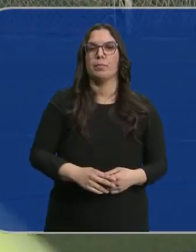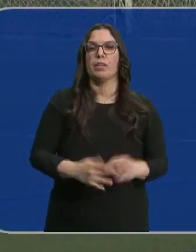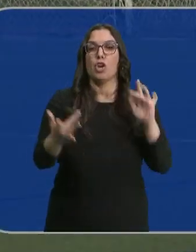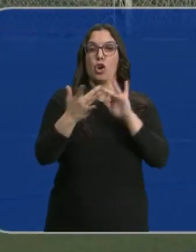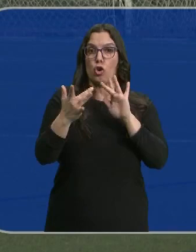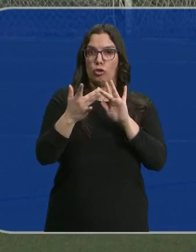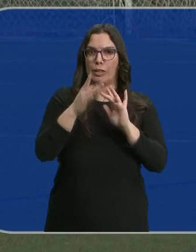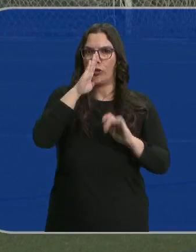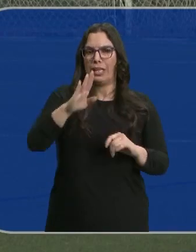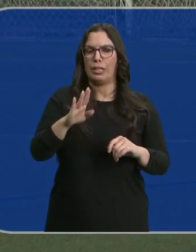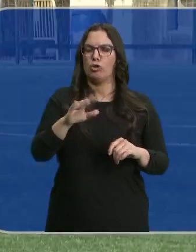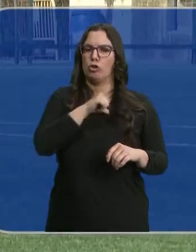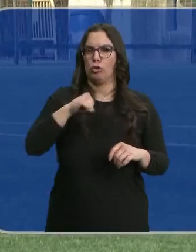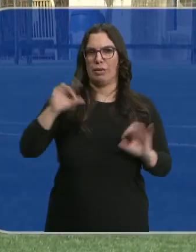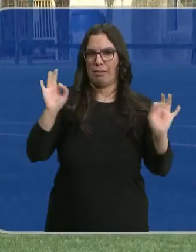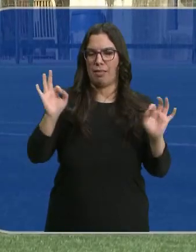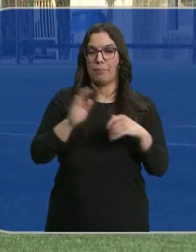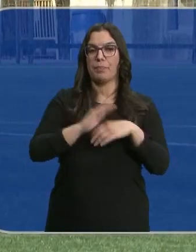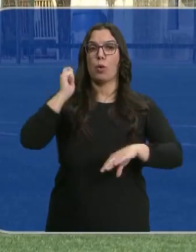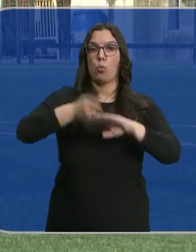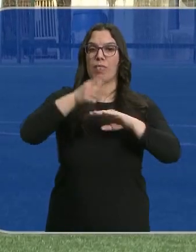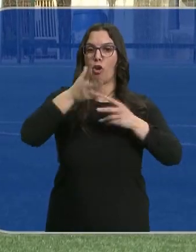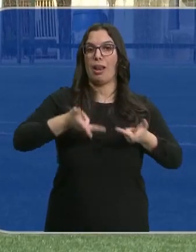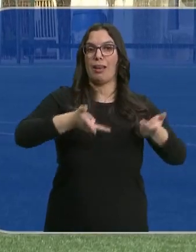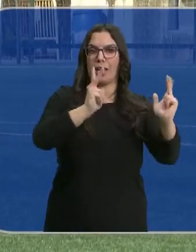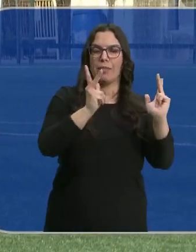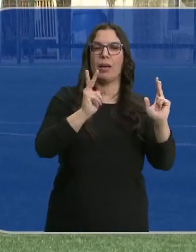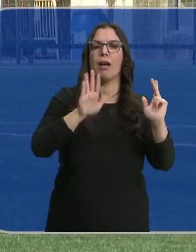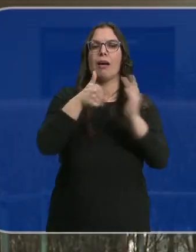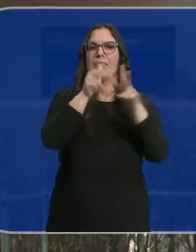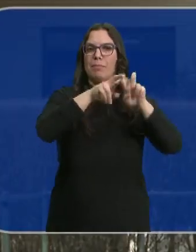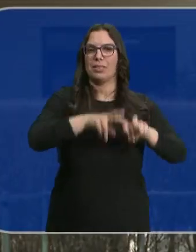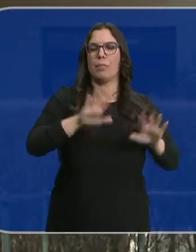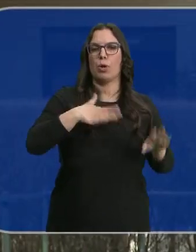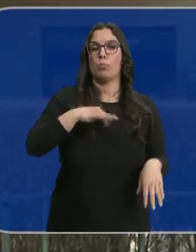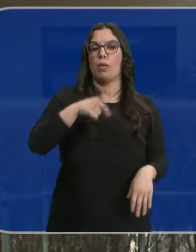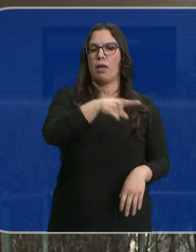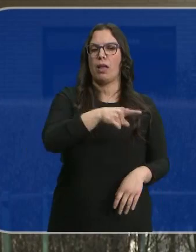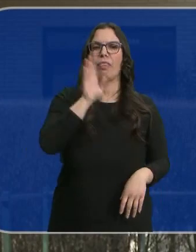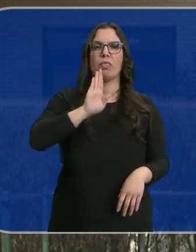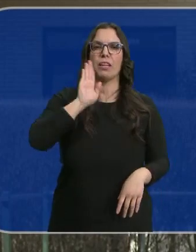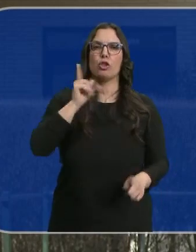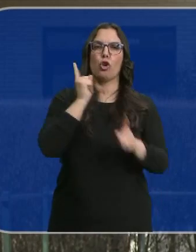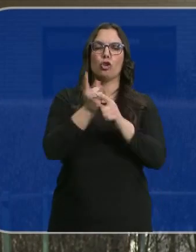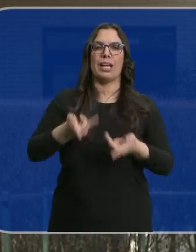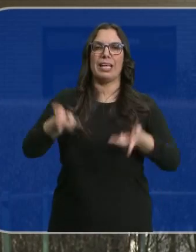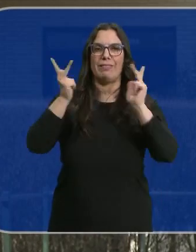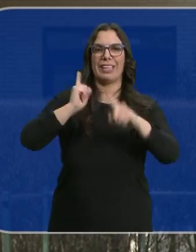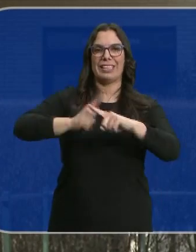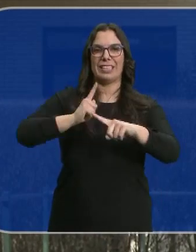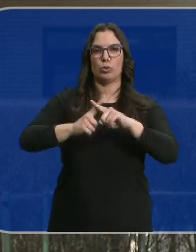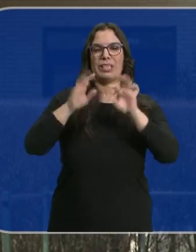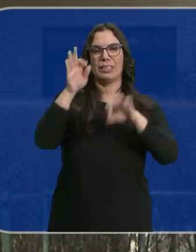haber contacto íntimo entre ellos. El juez lo ha puesto en libertad mientras investiga los hechos aunque podría enfrentarse a un delito contra la libertad